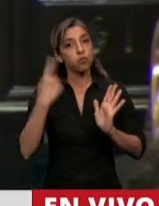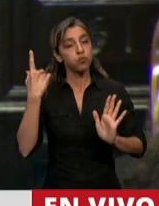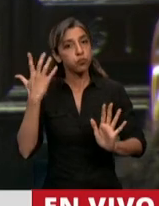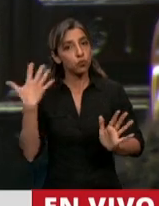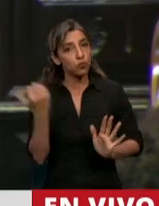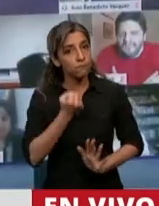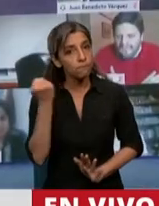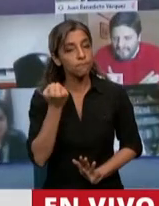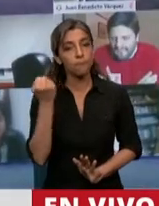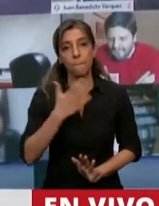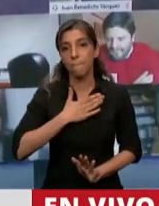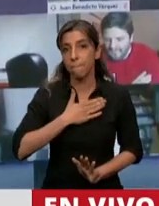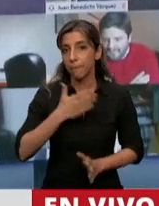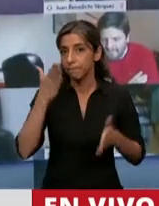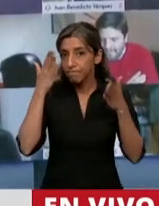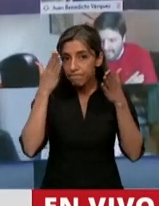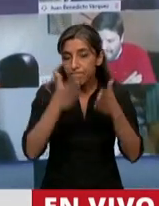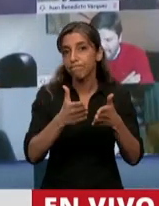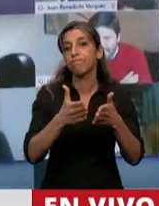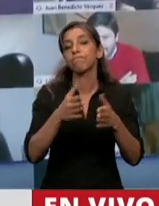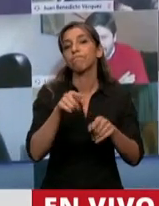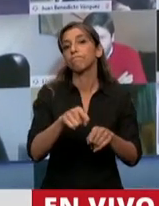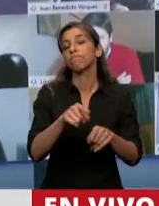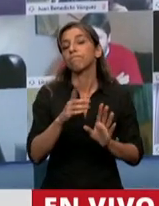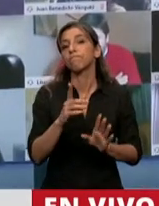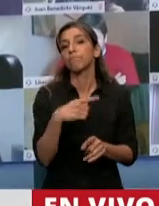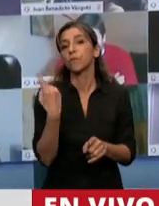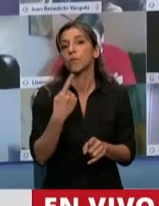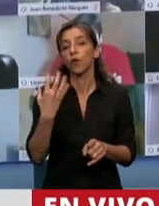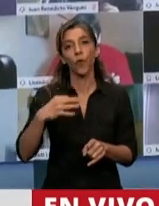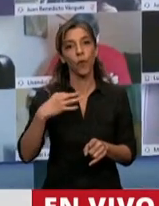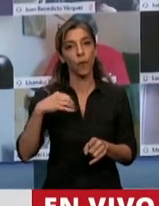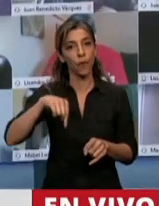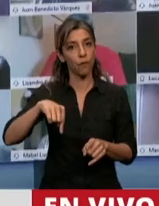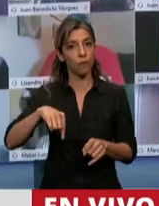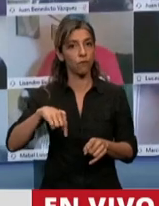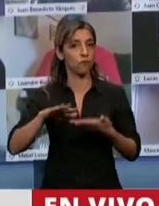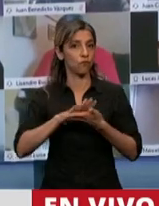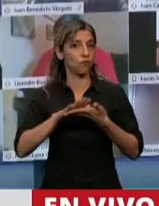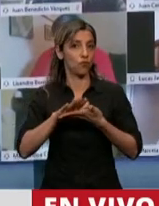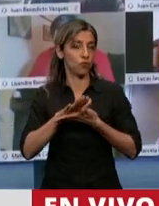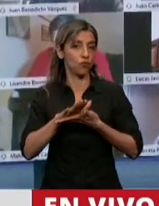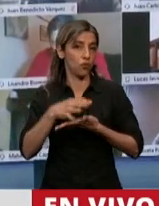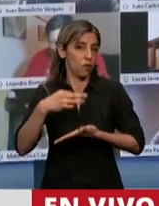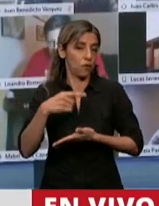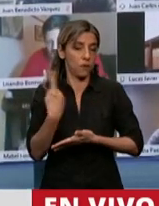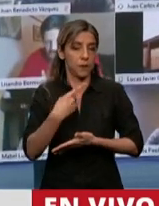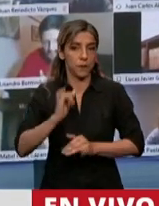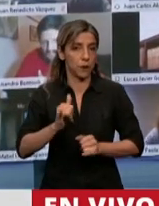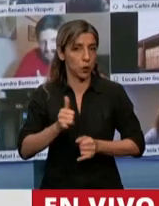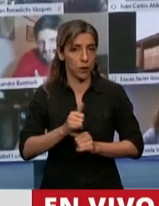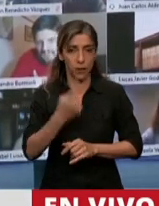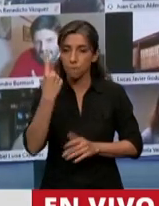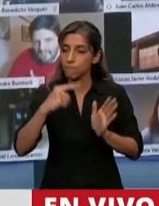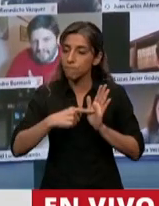punto central, la disyuntiva que tenemos que resolver esta noche. Y creo